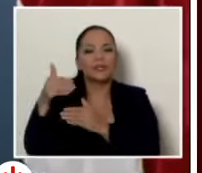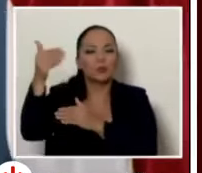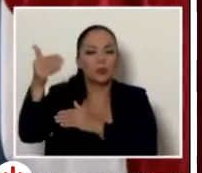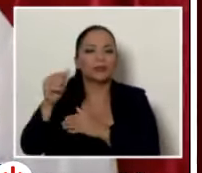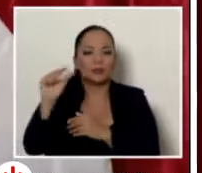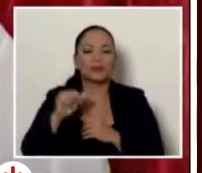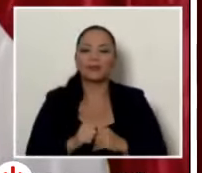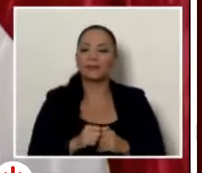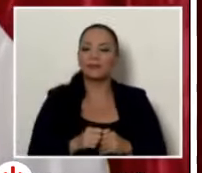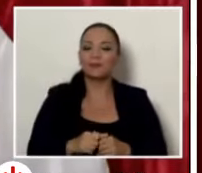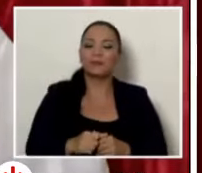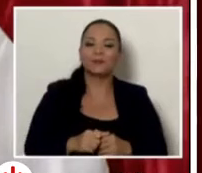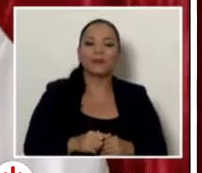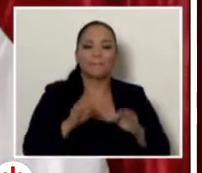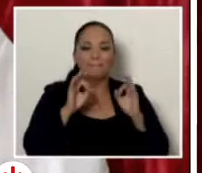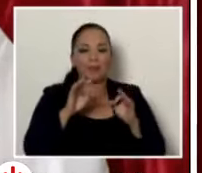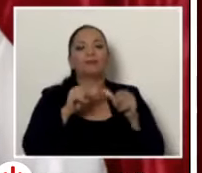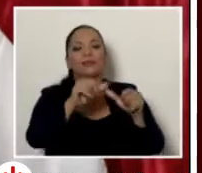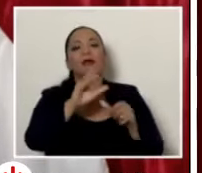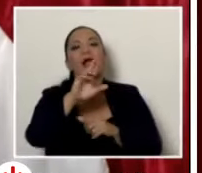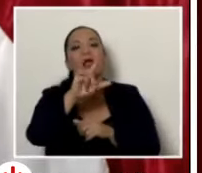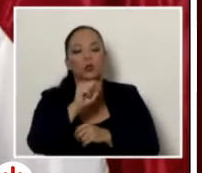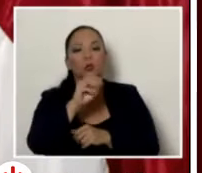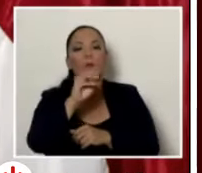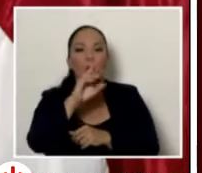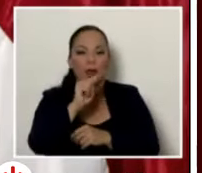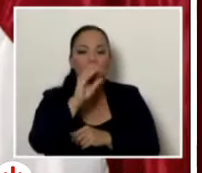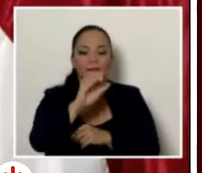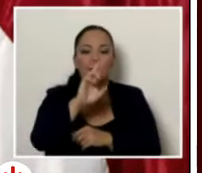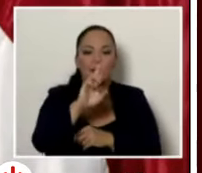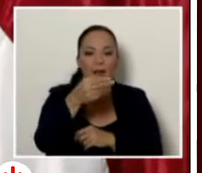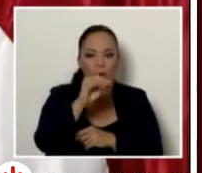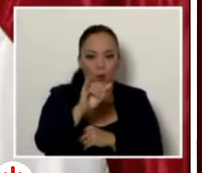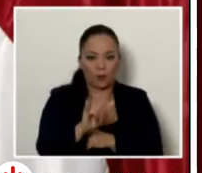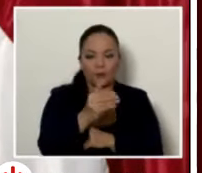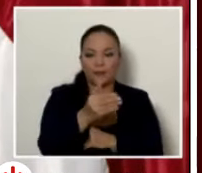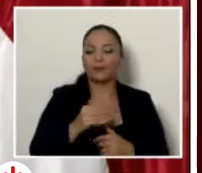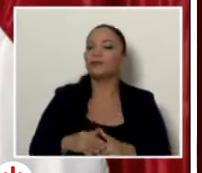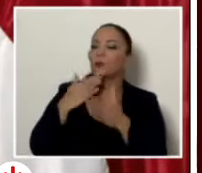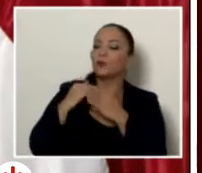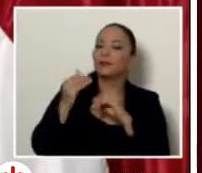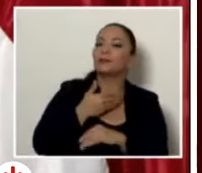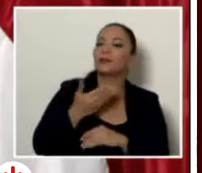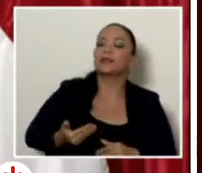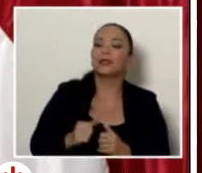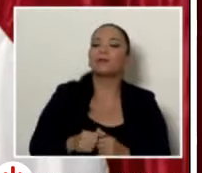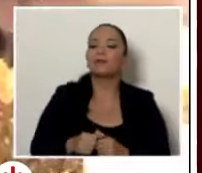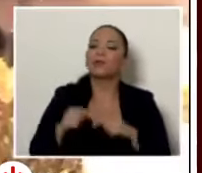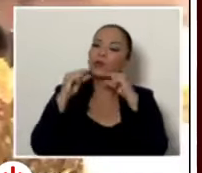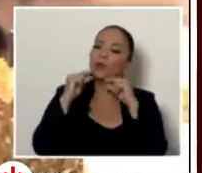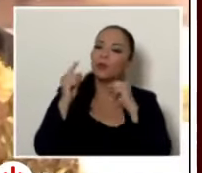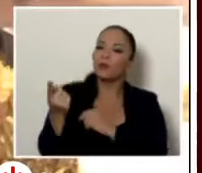continuamos con Carlos Mora de CRU buenas tardes presidente don Rodrigo las más